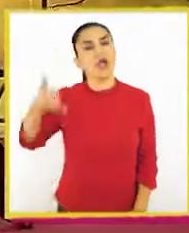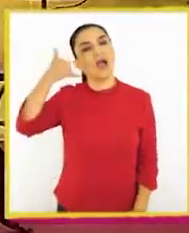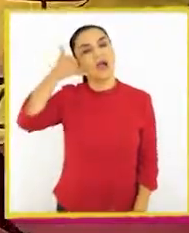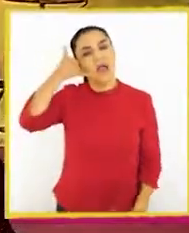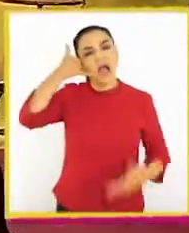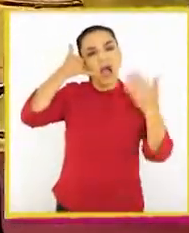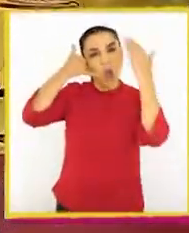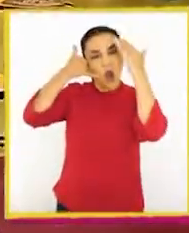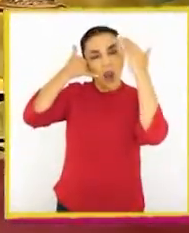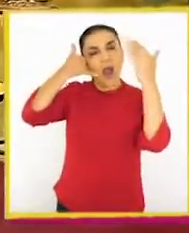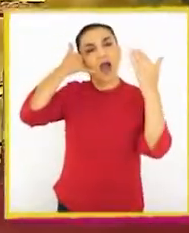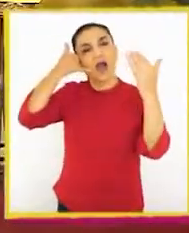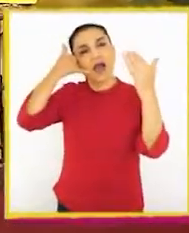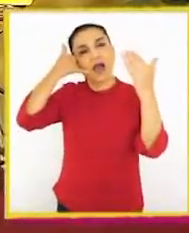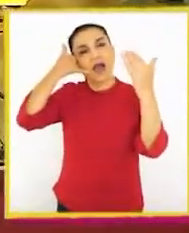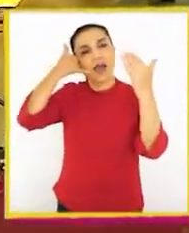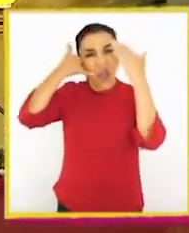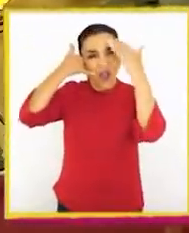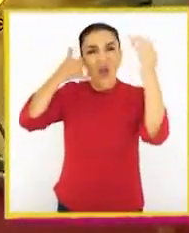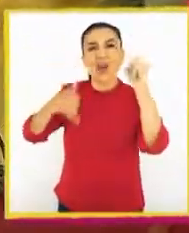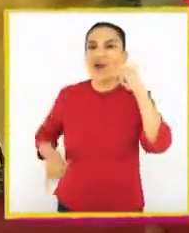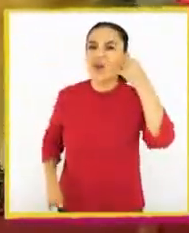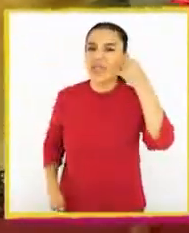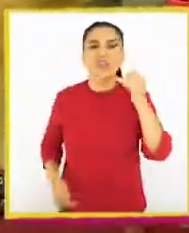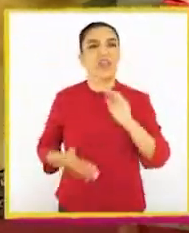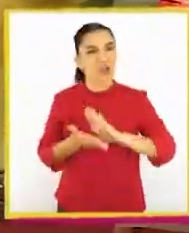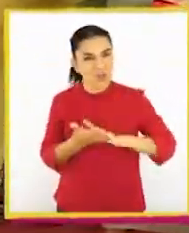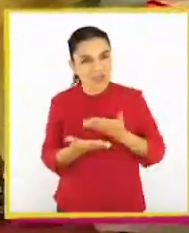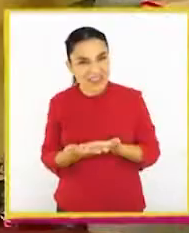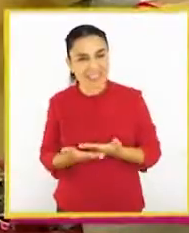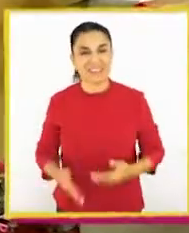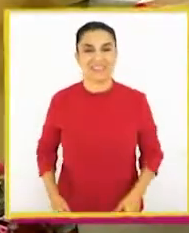¿Aló? Hola, Joaquín. ¿Cómo estás?